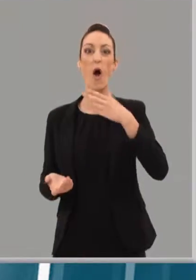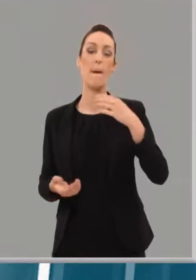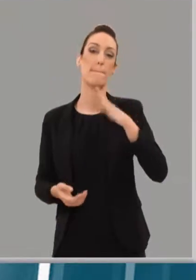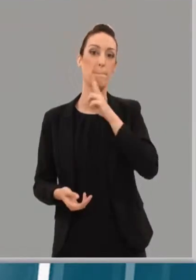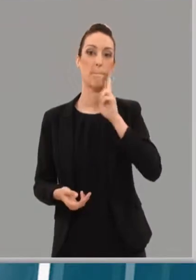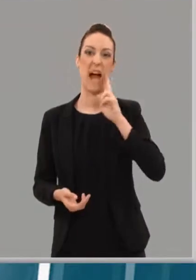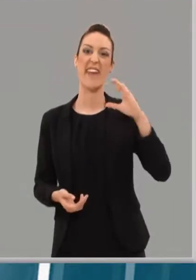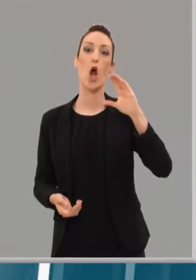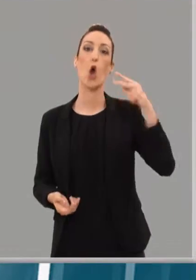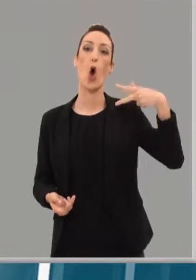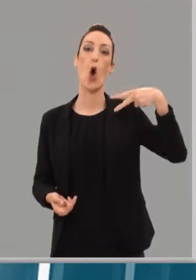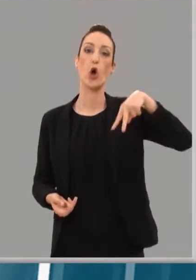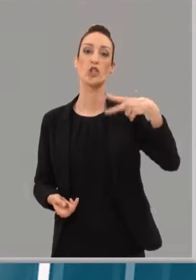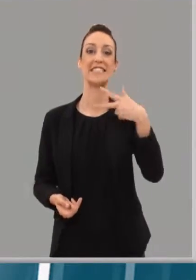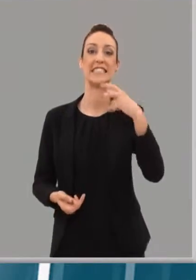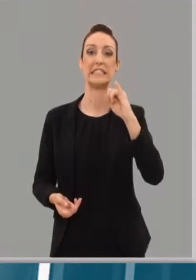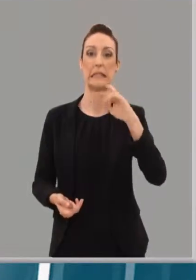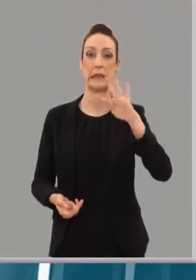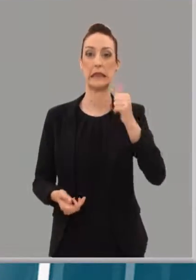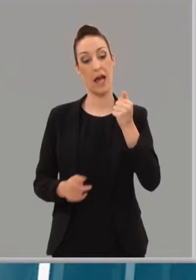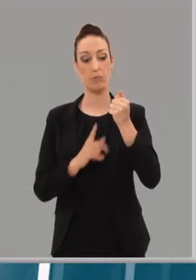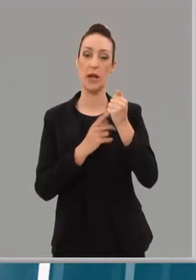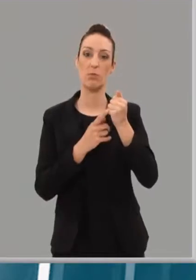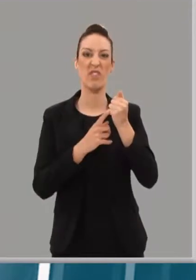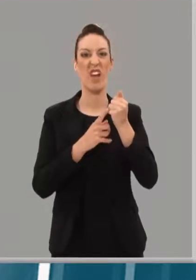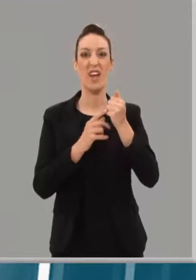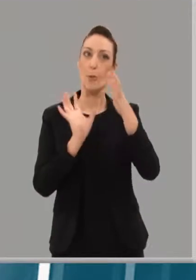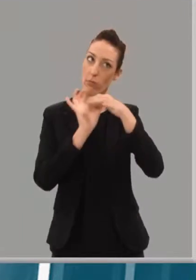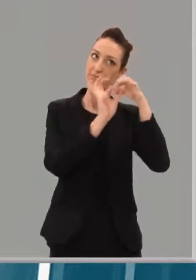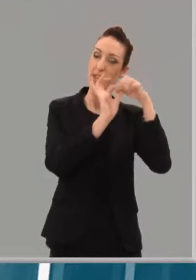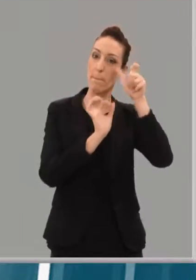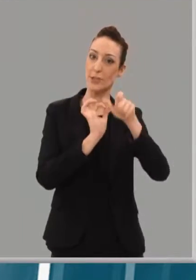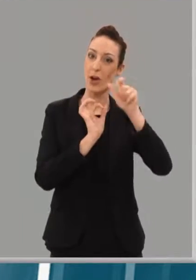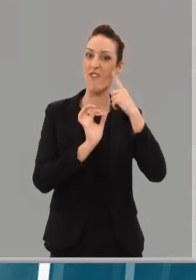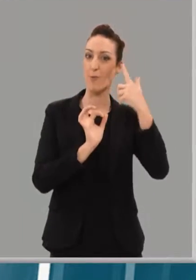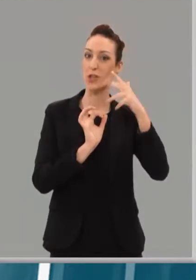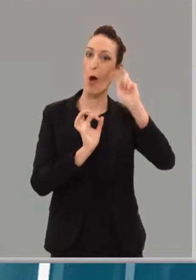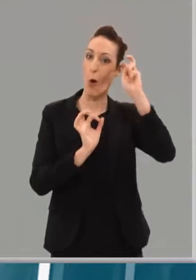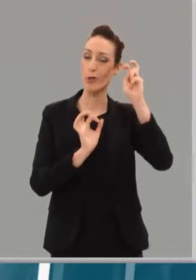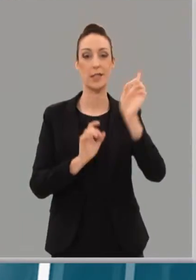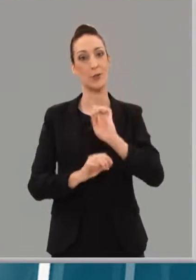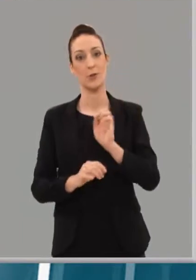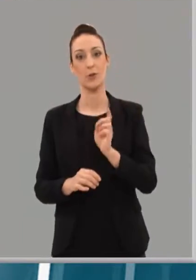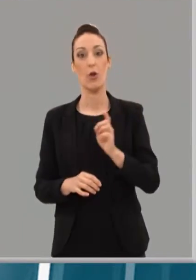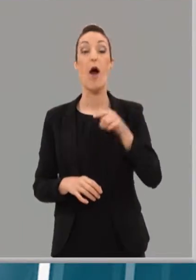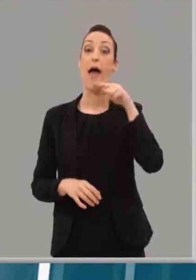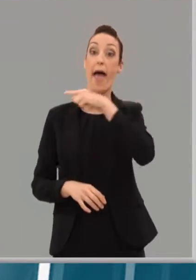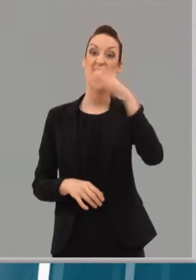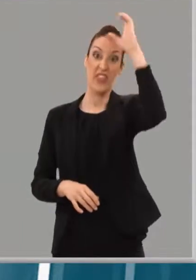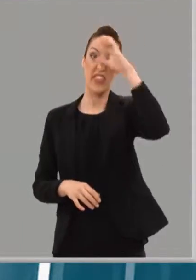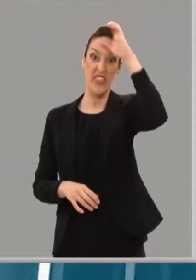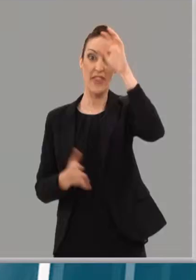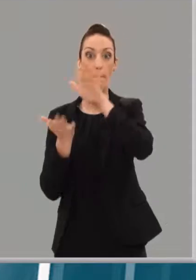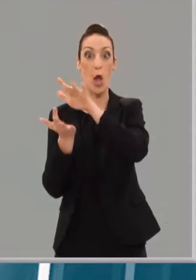me llamaba siempre Conchita, pero eso da lugar a Conchita y con Tarzán. Esta calagurritana de 52 años estudió ciencias biológicas